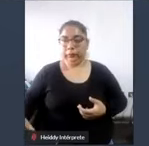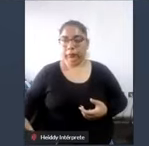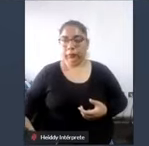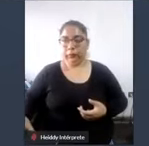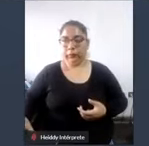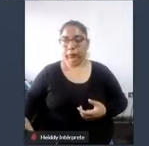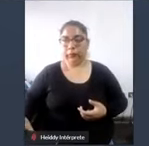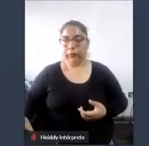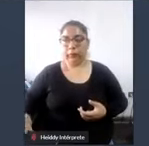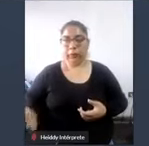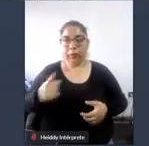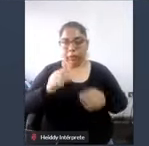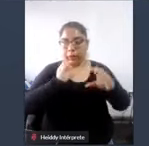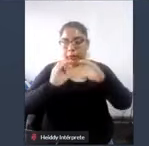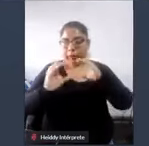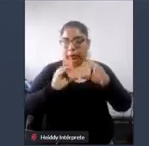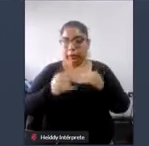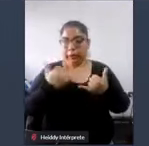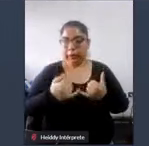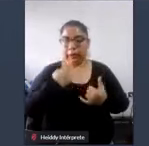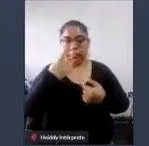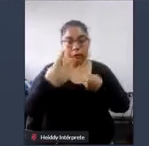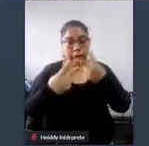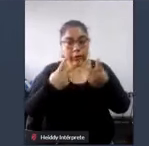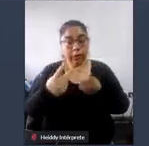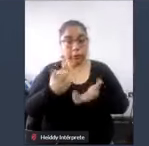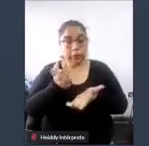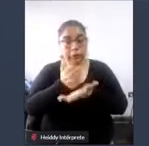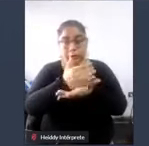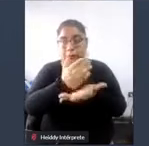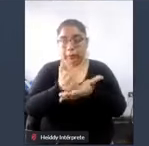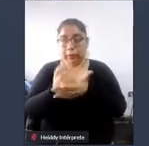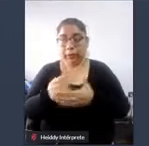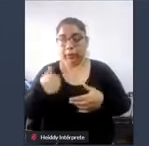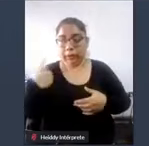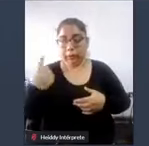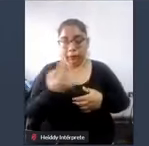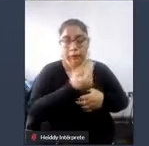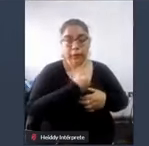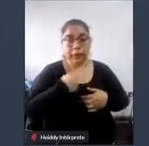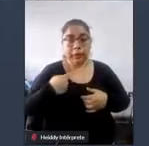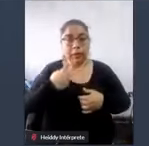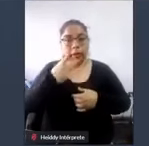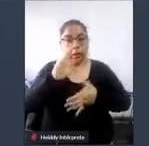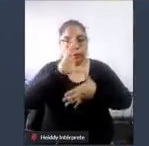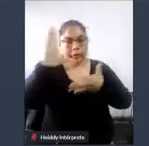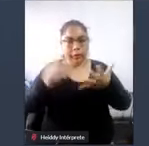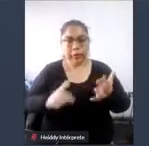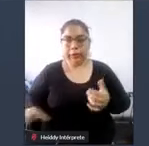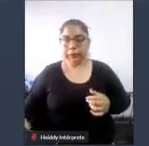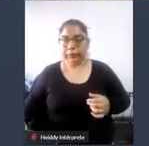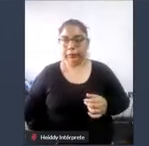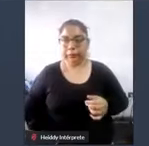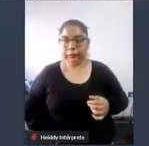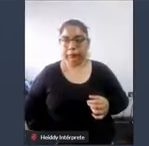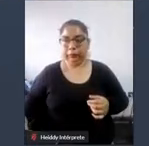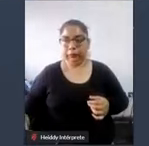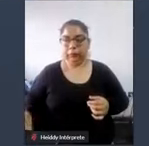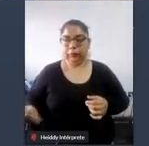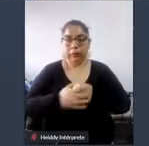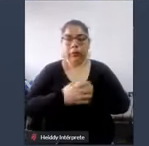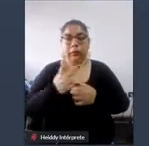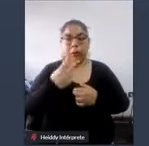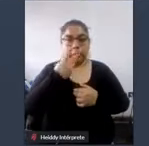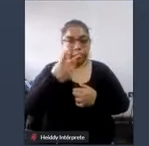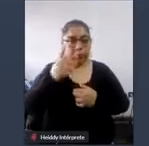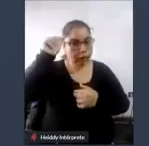de comunicación que estamos transmitiendo a través de las redes sociales de Conadis vamos a un poco recordar